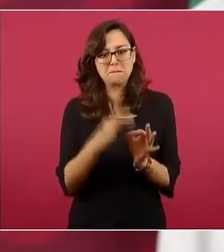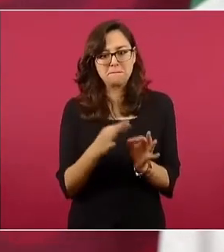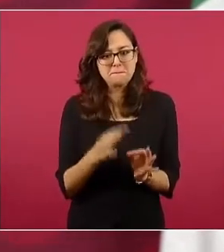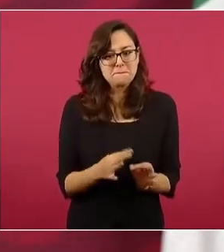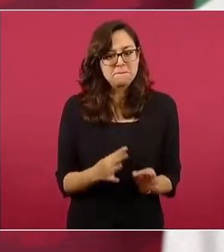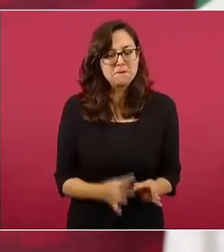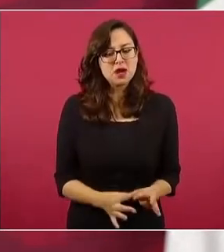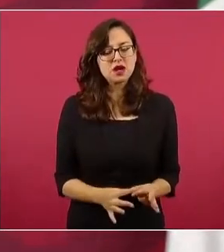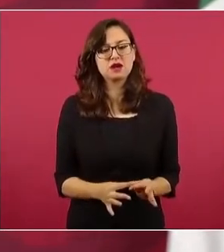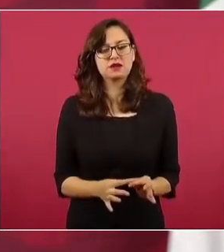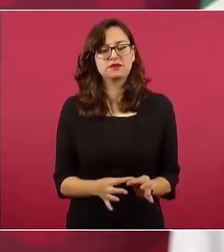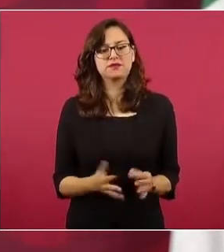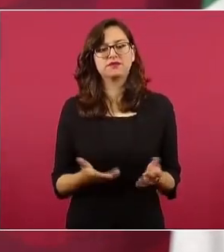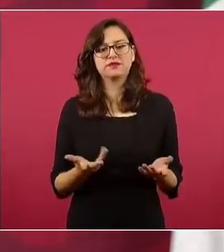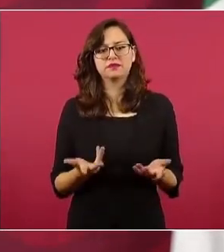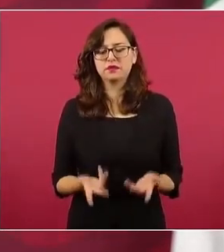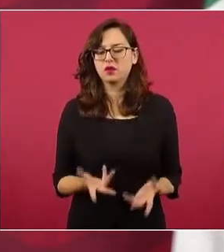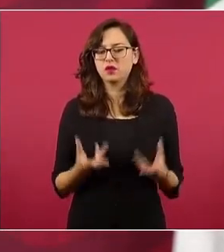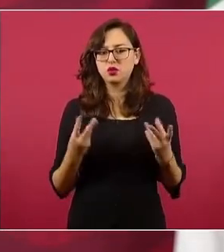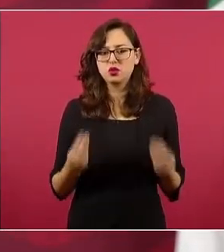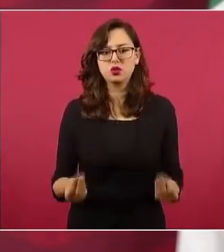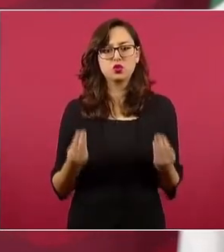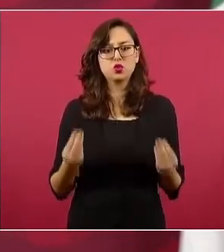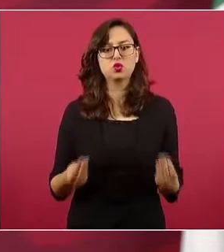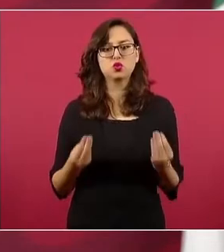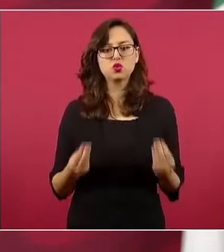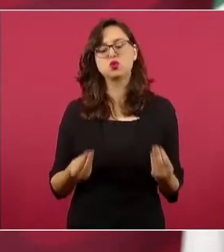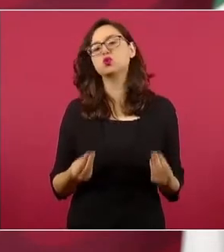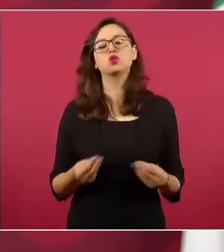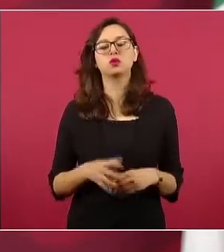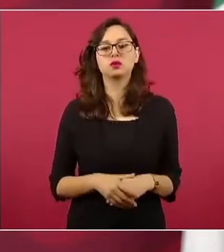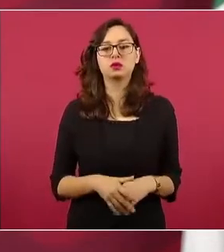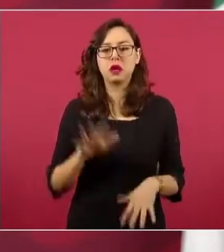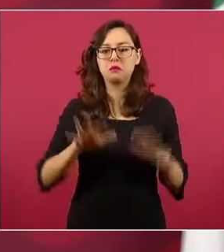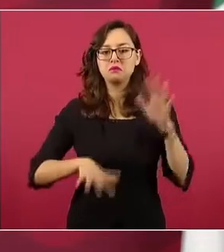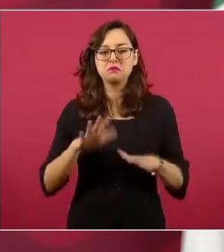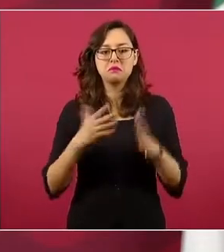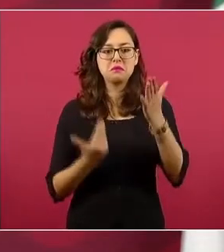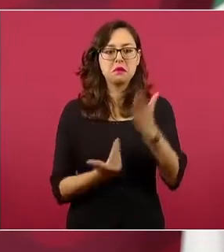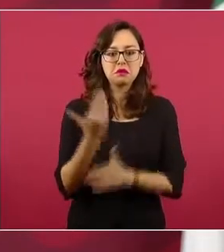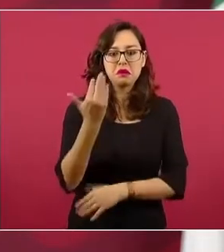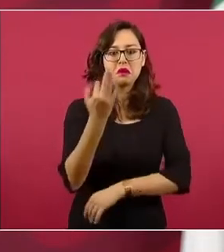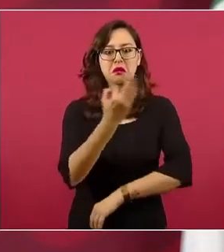trabajan dos turnos